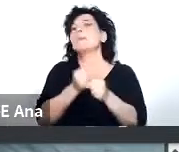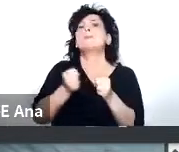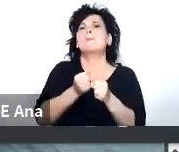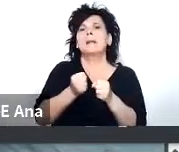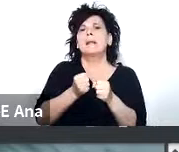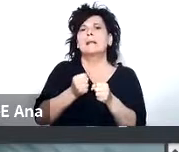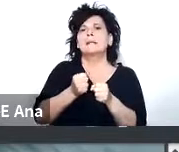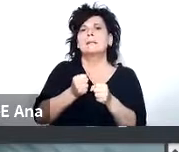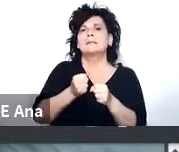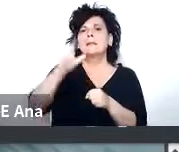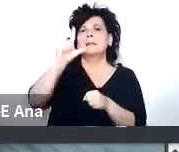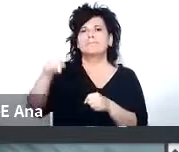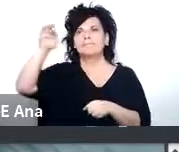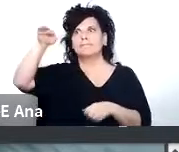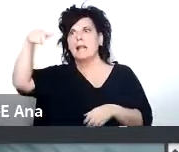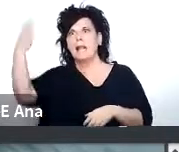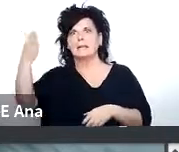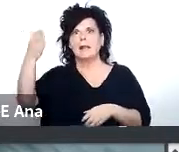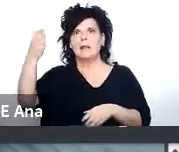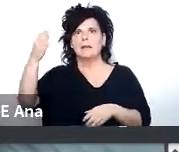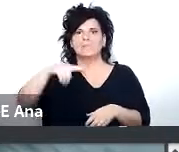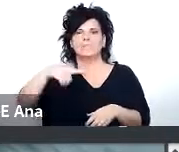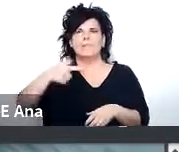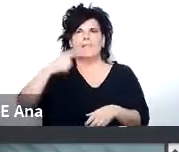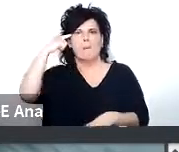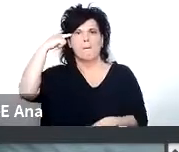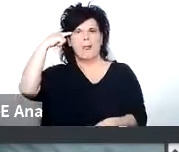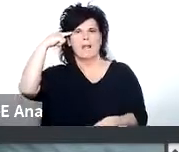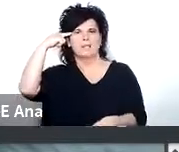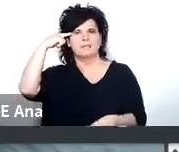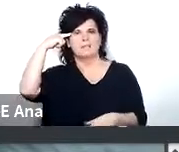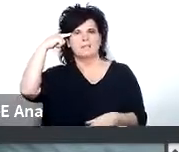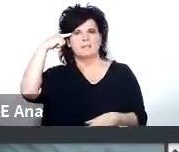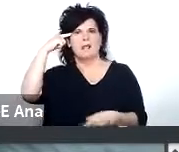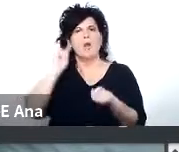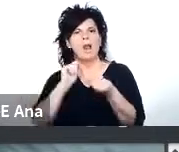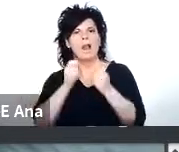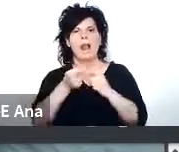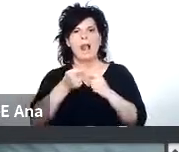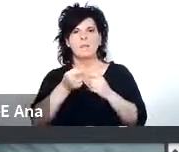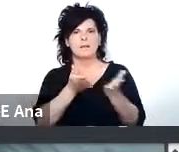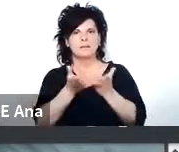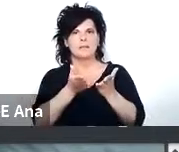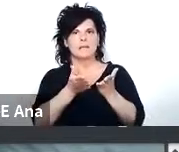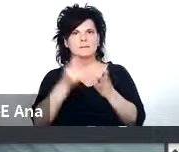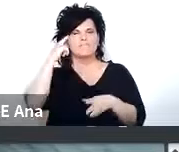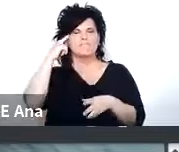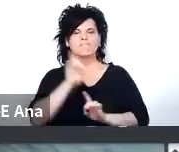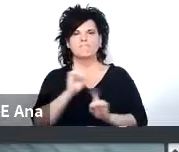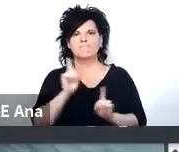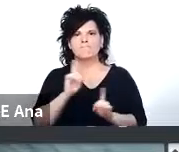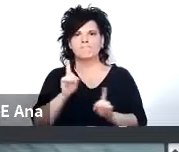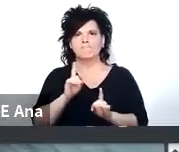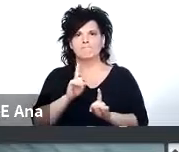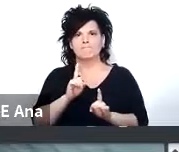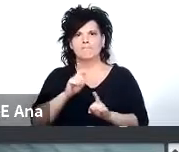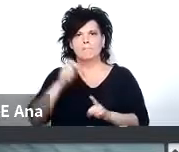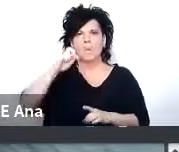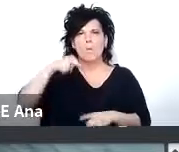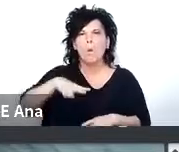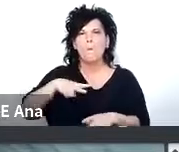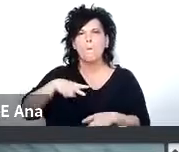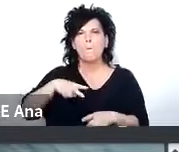extranjeros no tenía pensado el recambio de esos servicios no había hecho correctamente un plan de